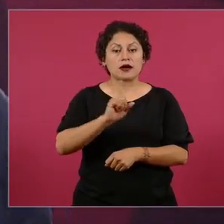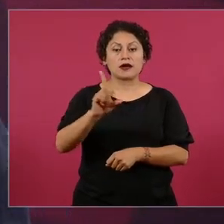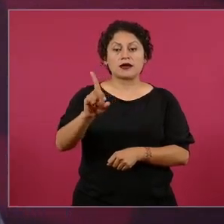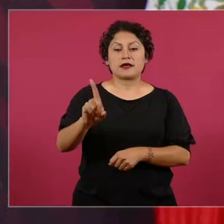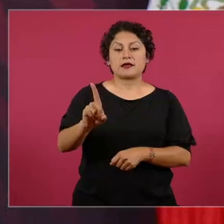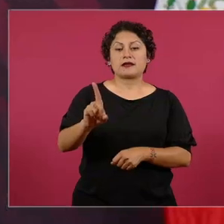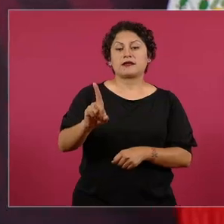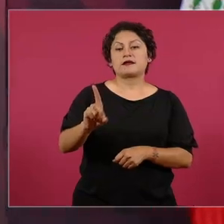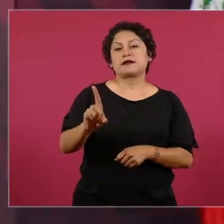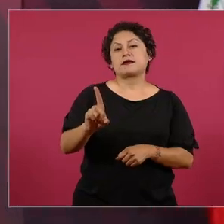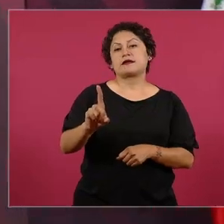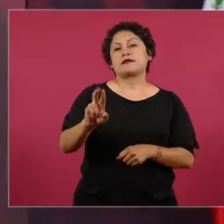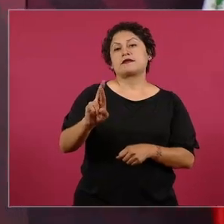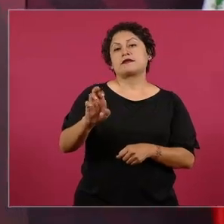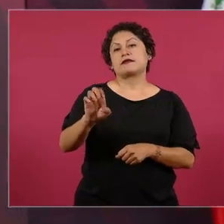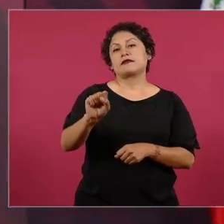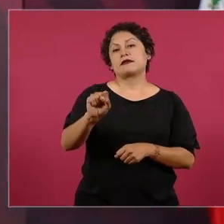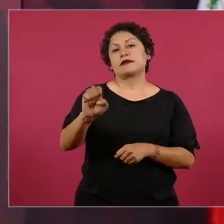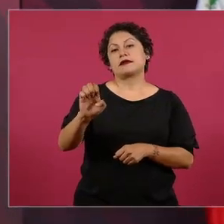Dreser,